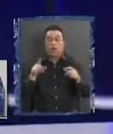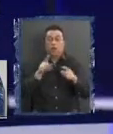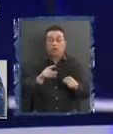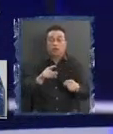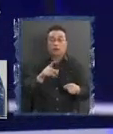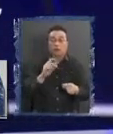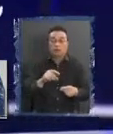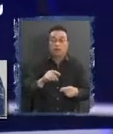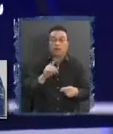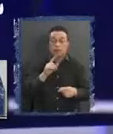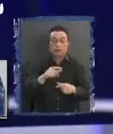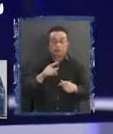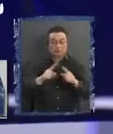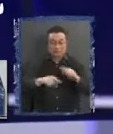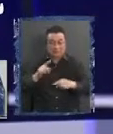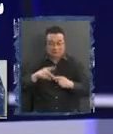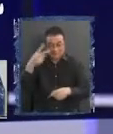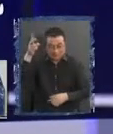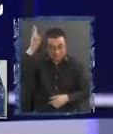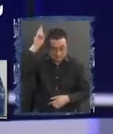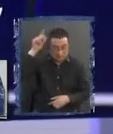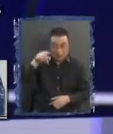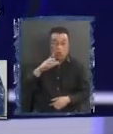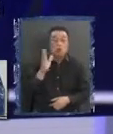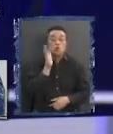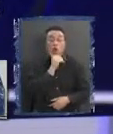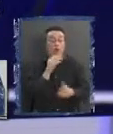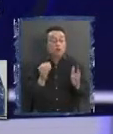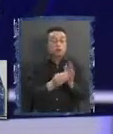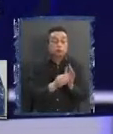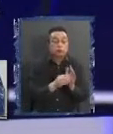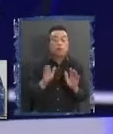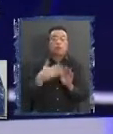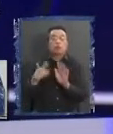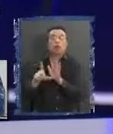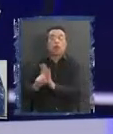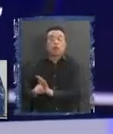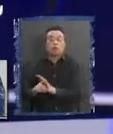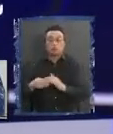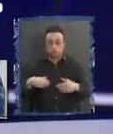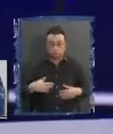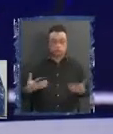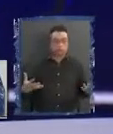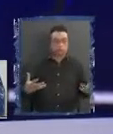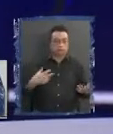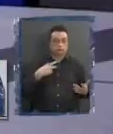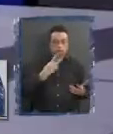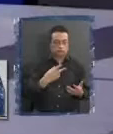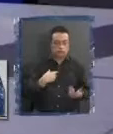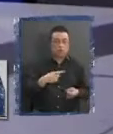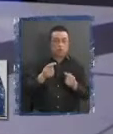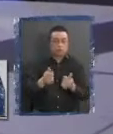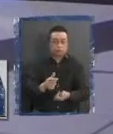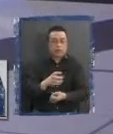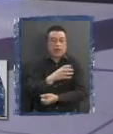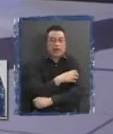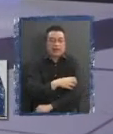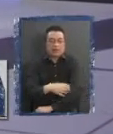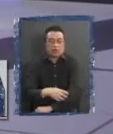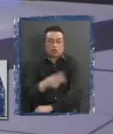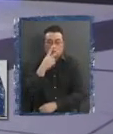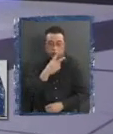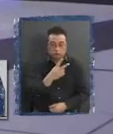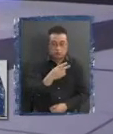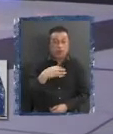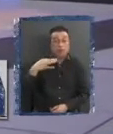indígenas. Los territorios autónomos indígenas no están. Eso queda para el aire. Esto se pregunta cuando ve las competencias de regiones y pensándonos en el ciudadano que